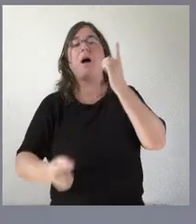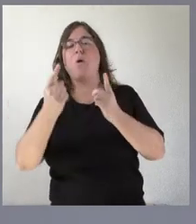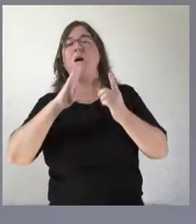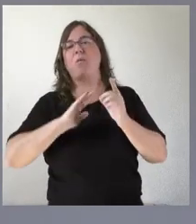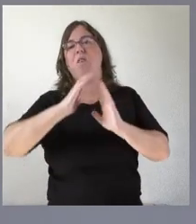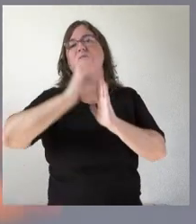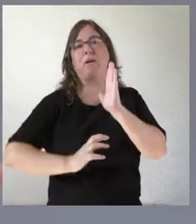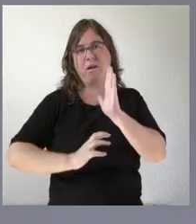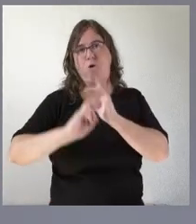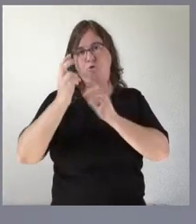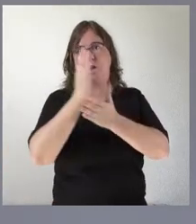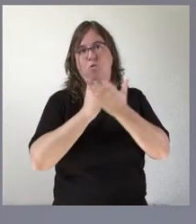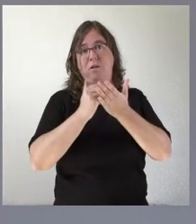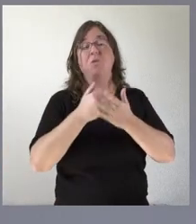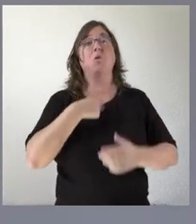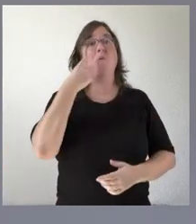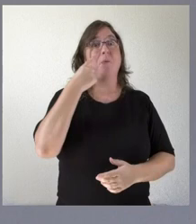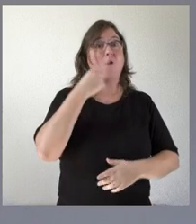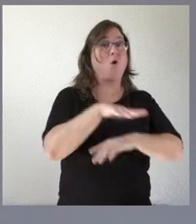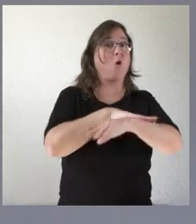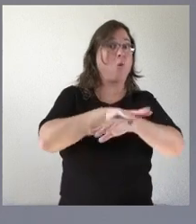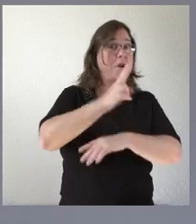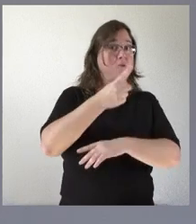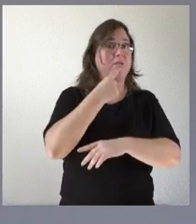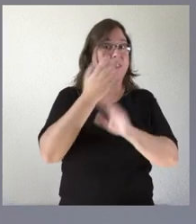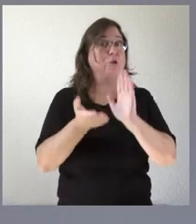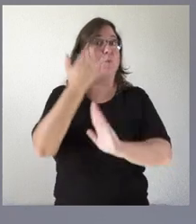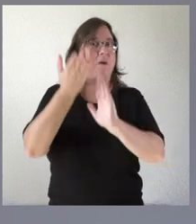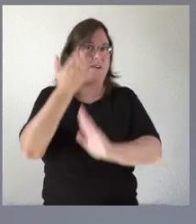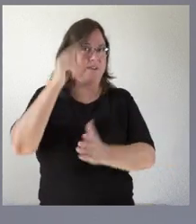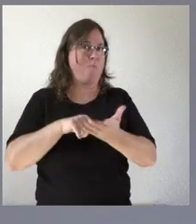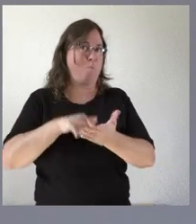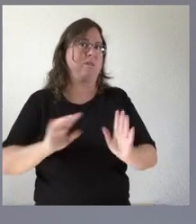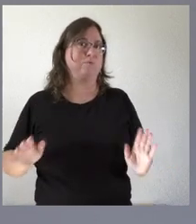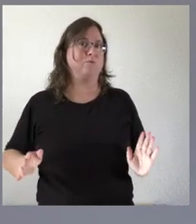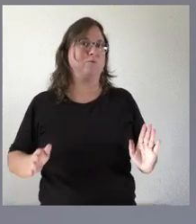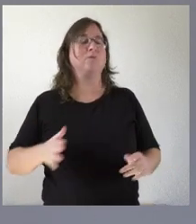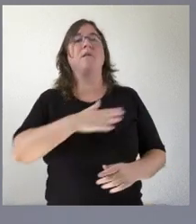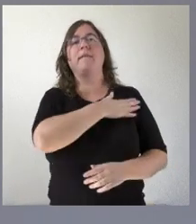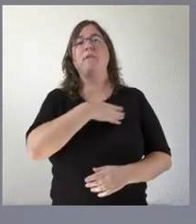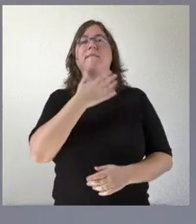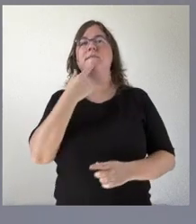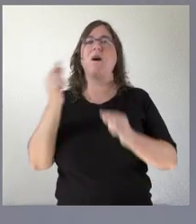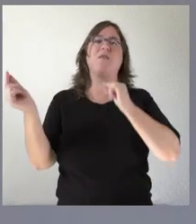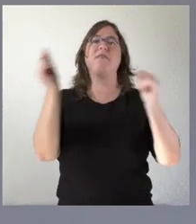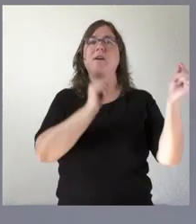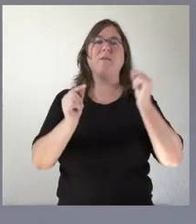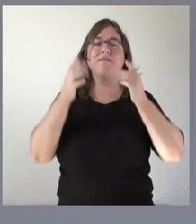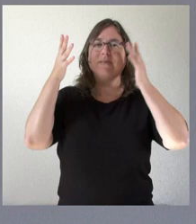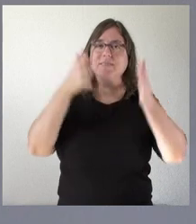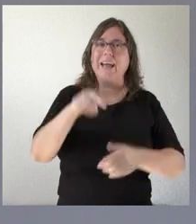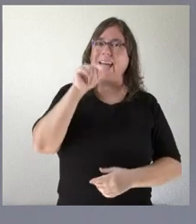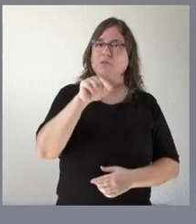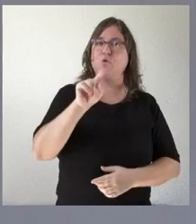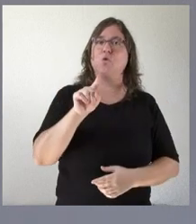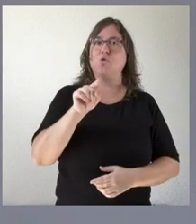impuestos también veo que hay otros gobiernos que están hablando de lo contrario de subir impuestos y por tanto a me gustaría que el debate se centraba fundamentalmente en torno a esto